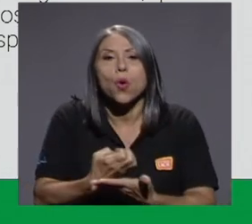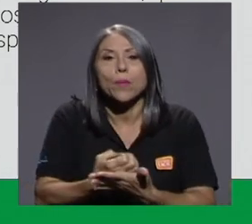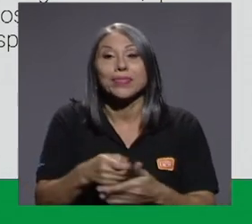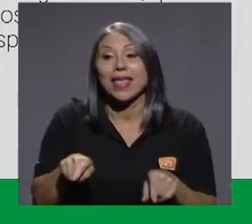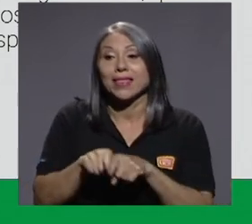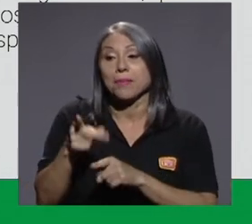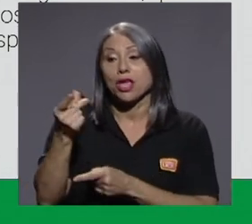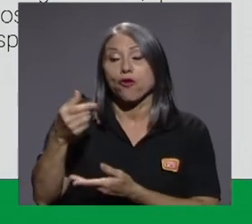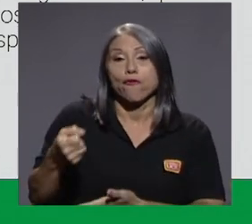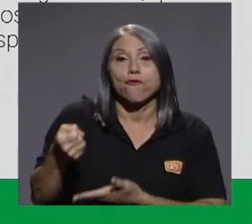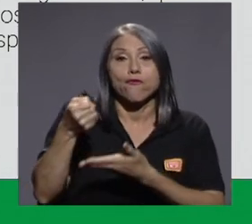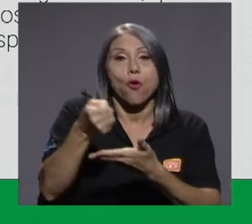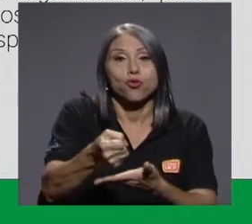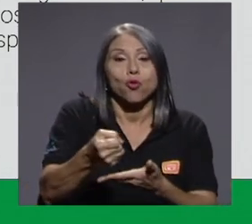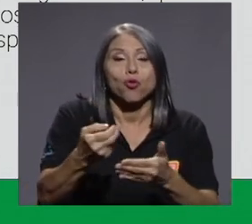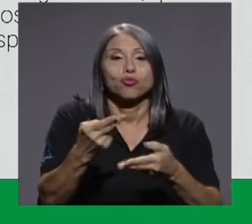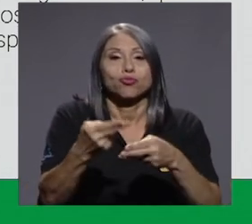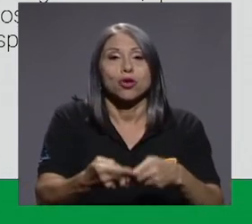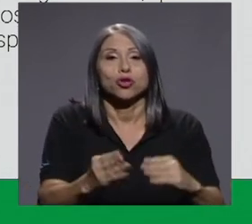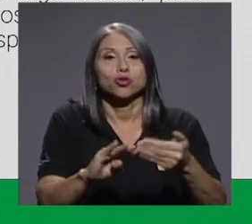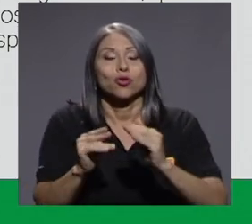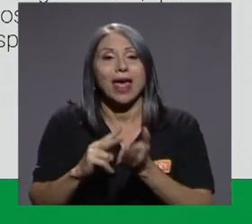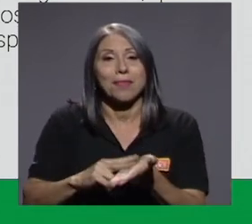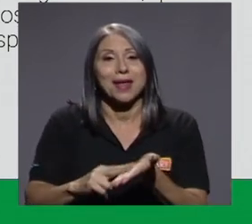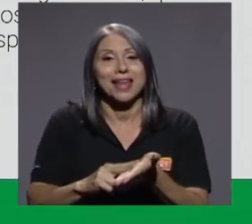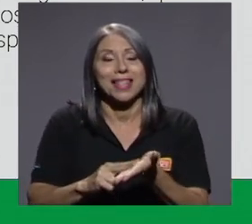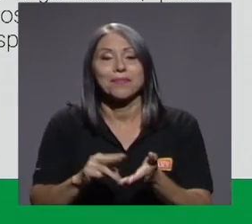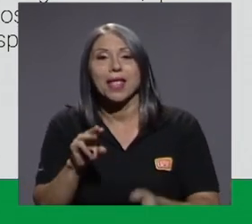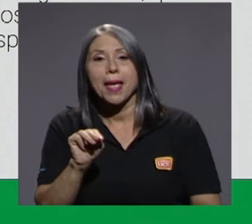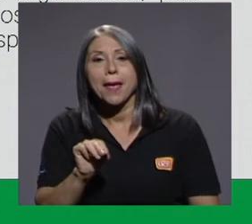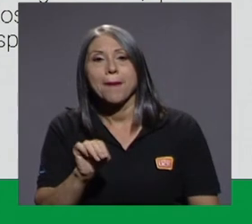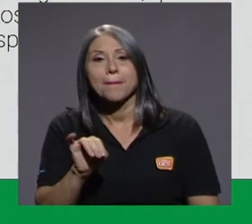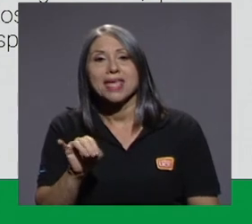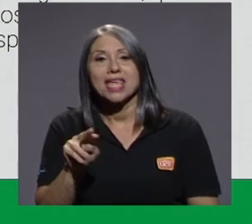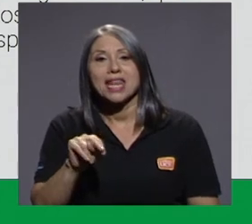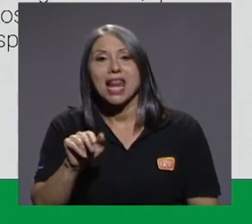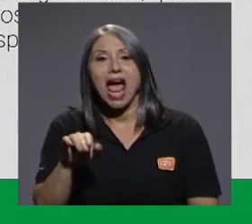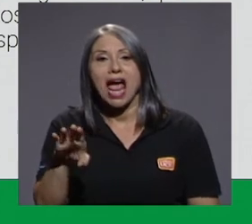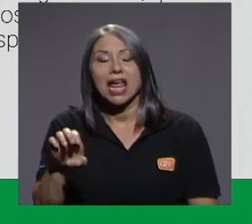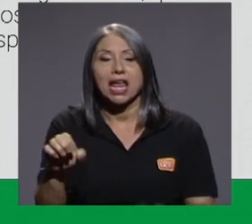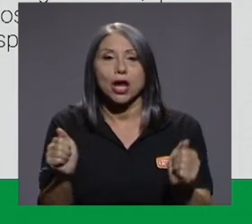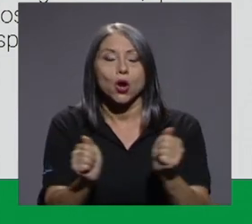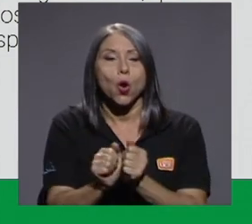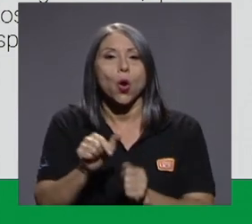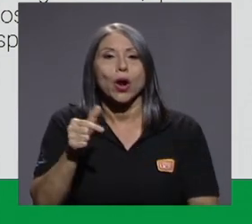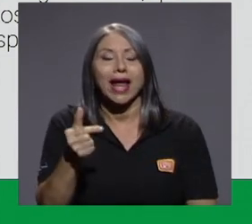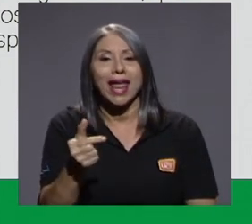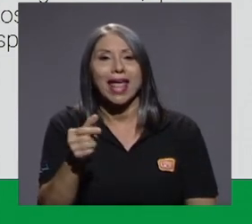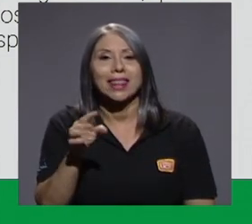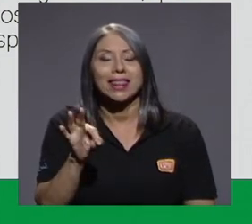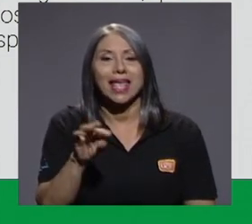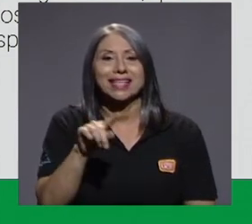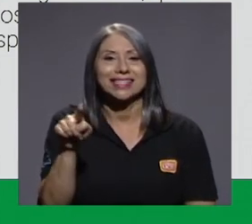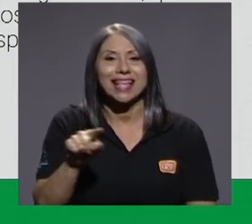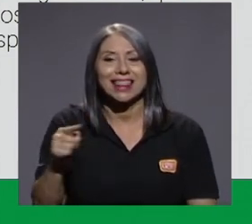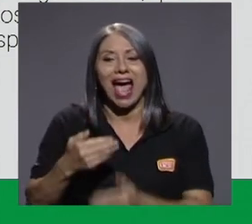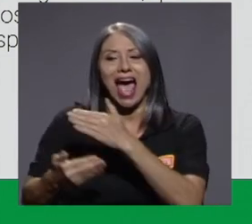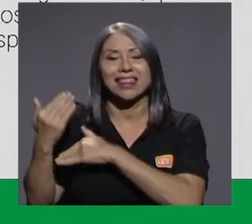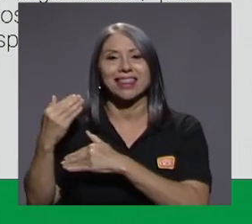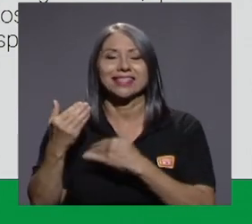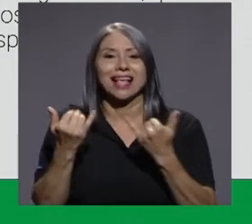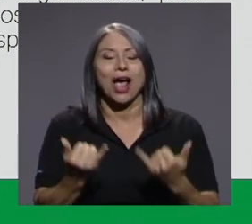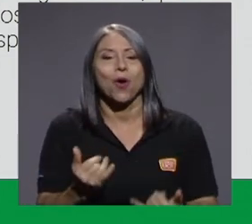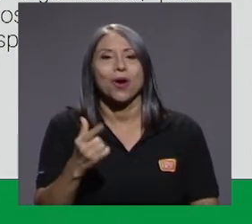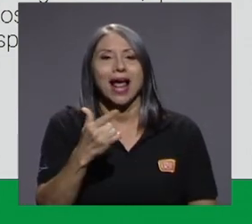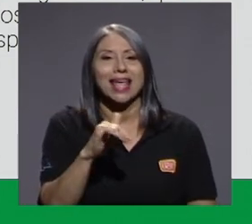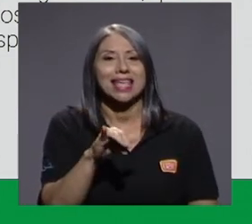fondo que tiene el Ministerio del Minae, en conjunto con la GTZ, antes y ahora la GIS, y